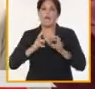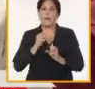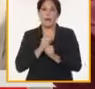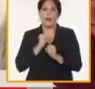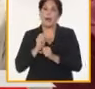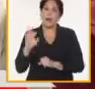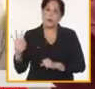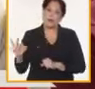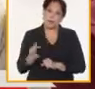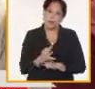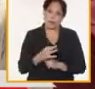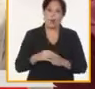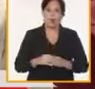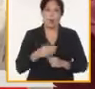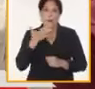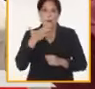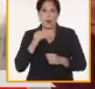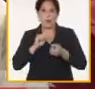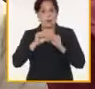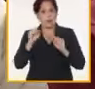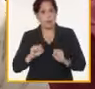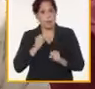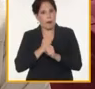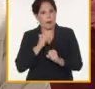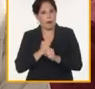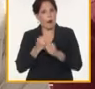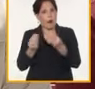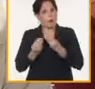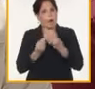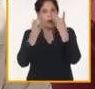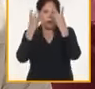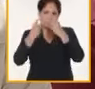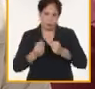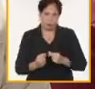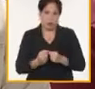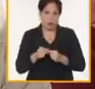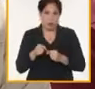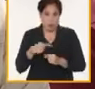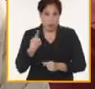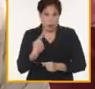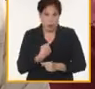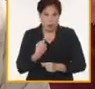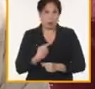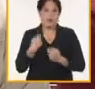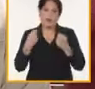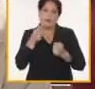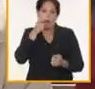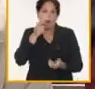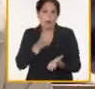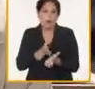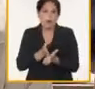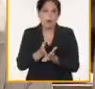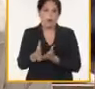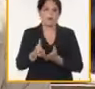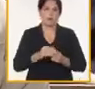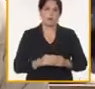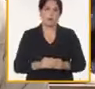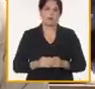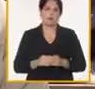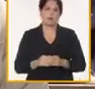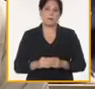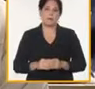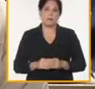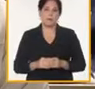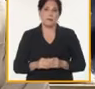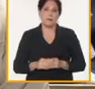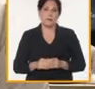yo creo que el mejor sistema de trabajo es el que da resultado y ese nosotros tenemos que seguir aplicándolo a partir de las